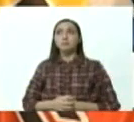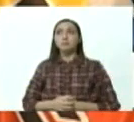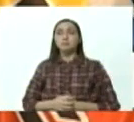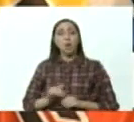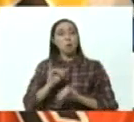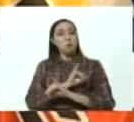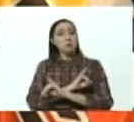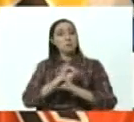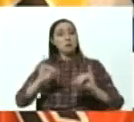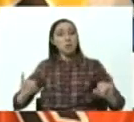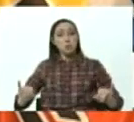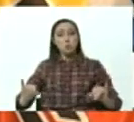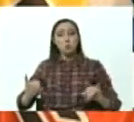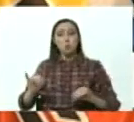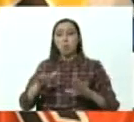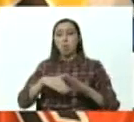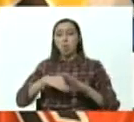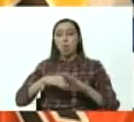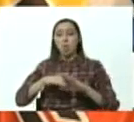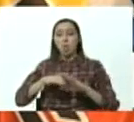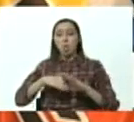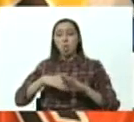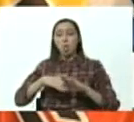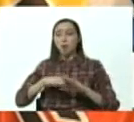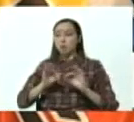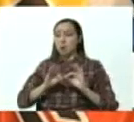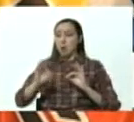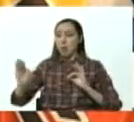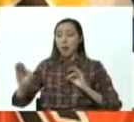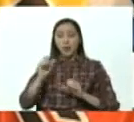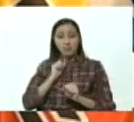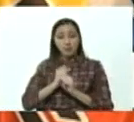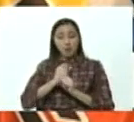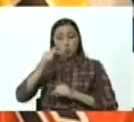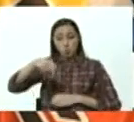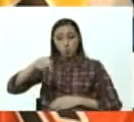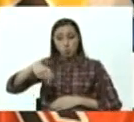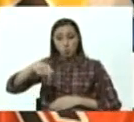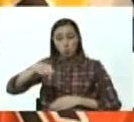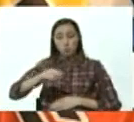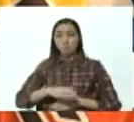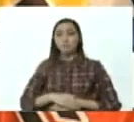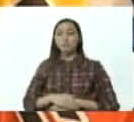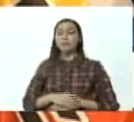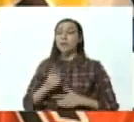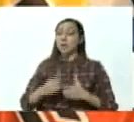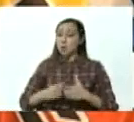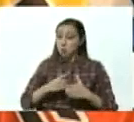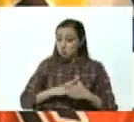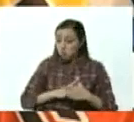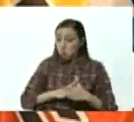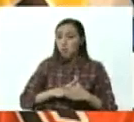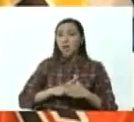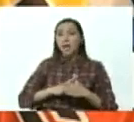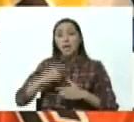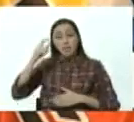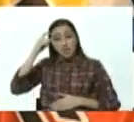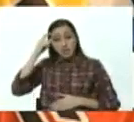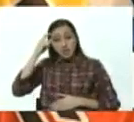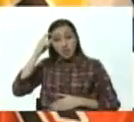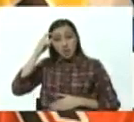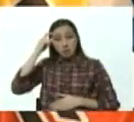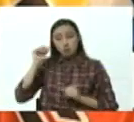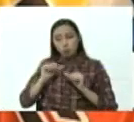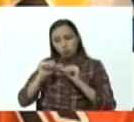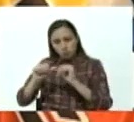más tienen una larga faena una larga jornada y tenemos en estos días nos seguiremos